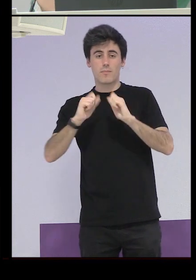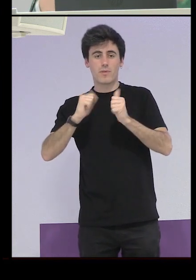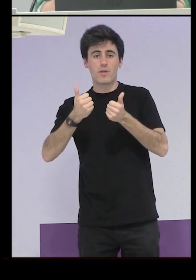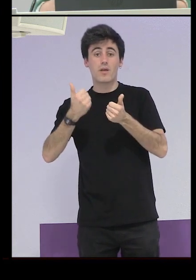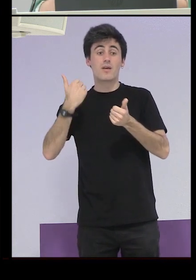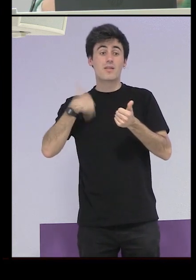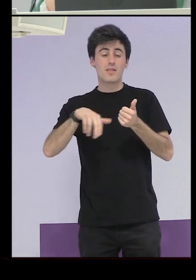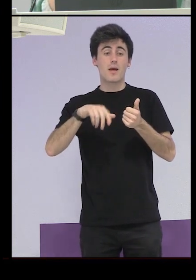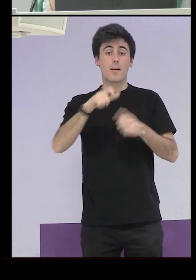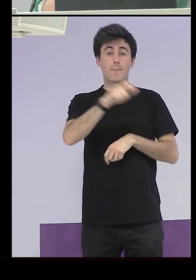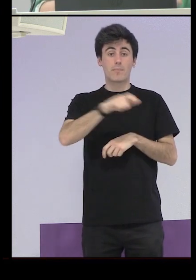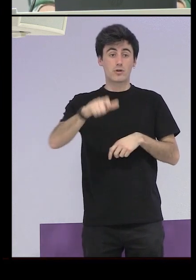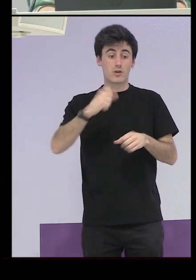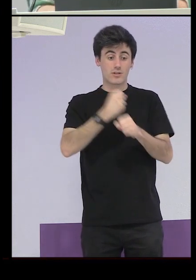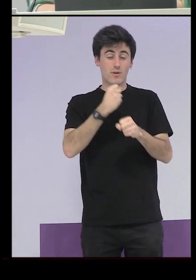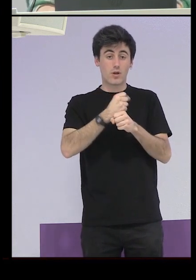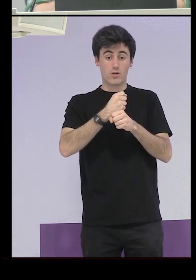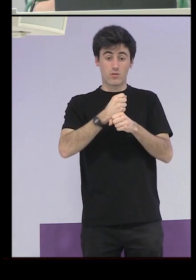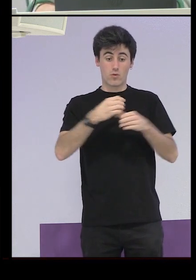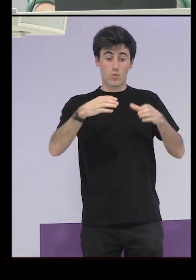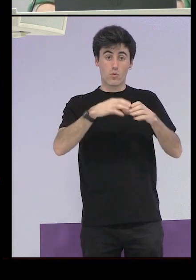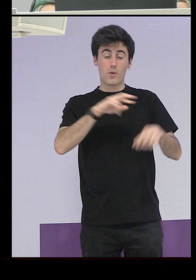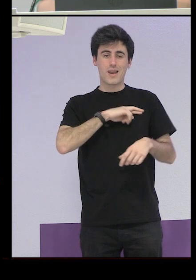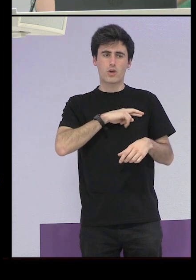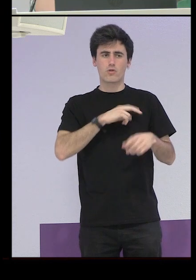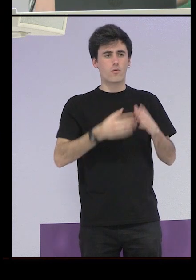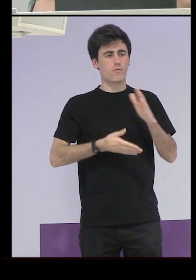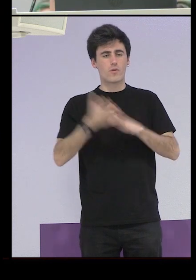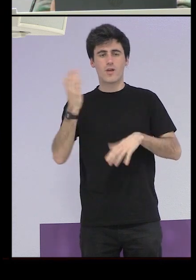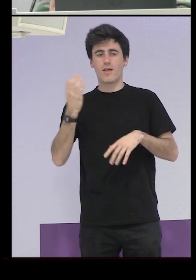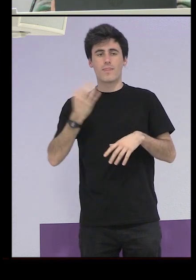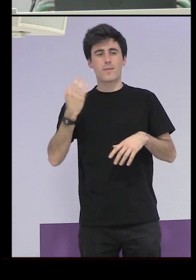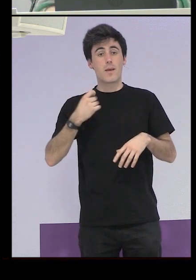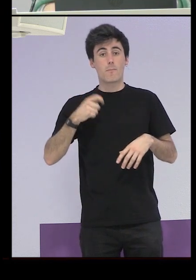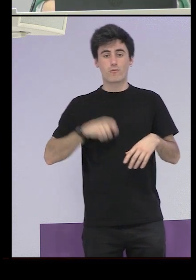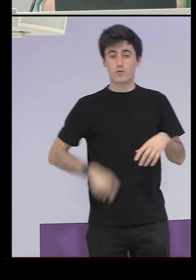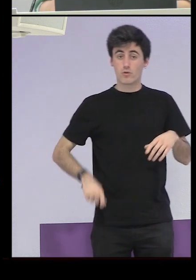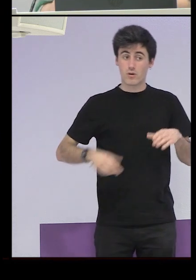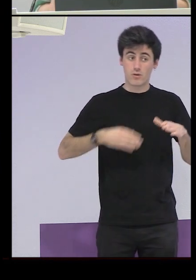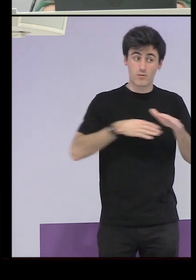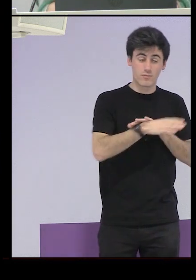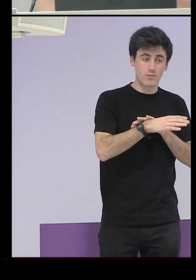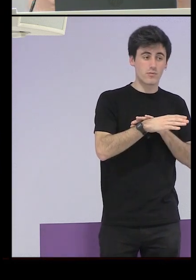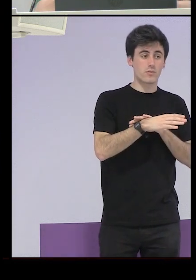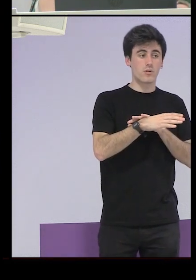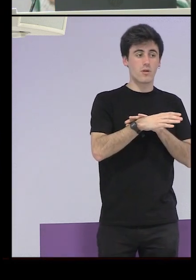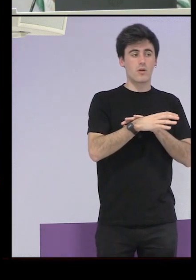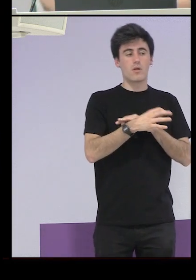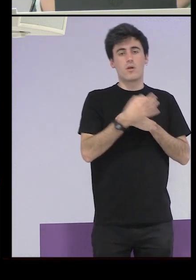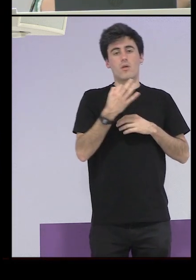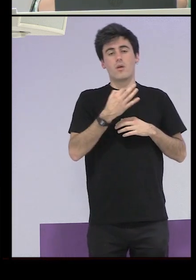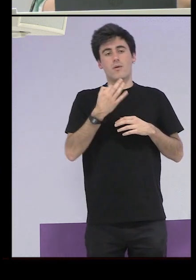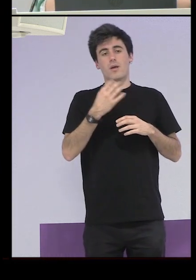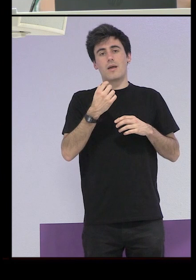a salir el personal religioso de las cárceles de mujeres y tienen que empezar a entrar funcionariado tendrían que eso era